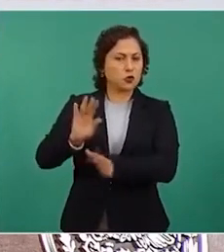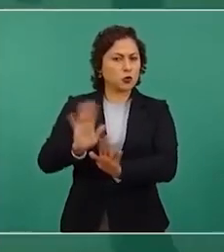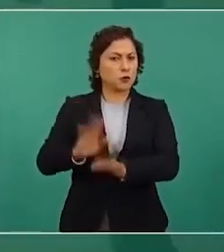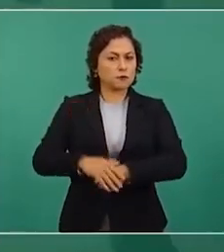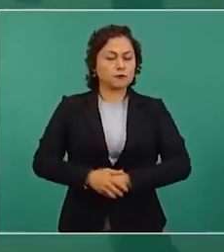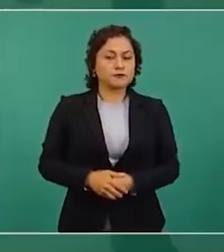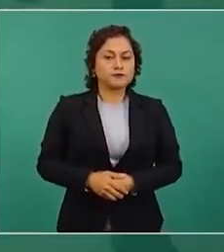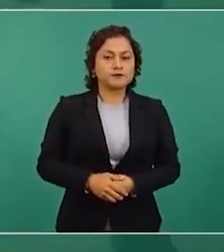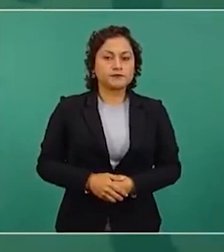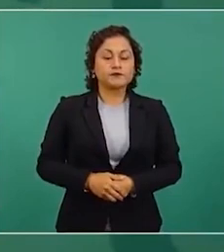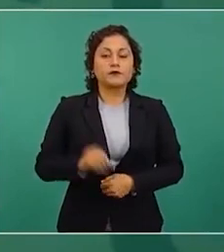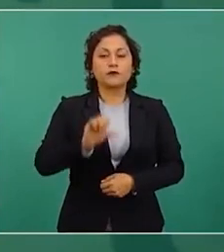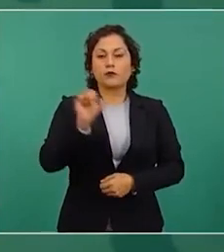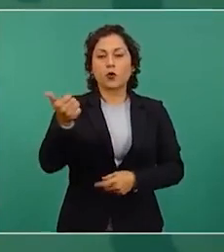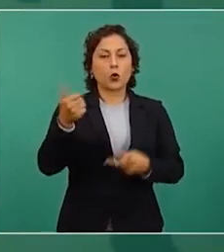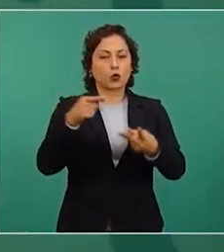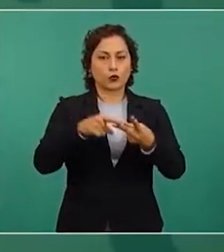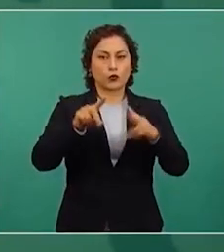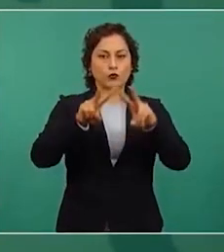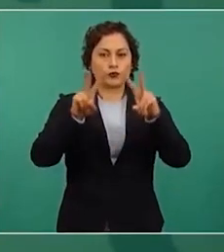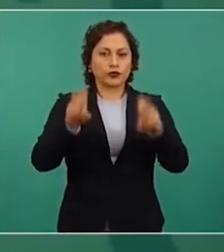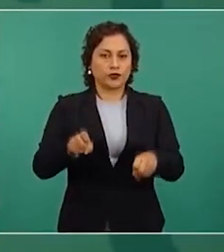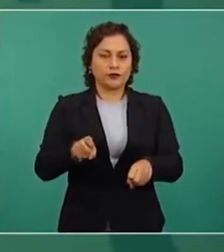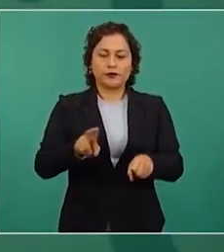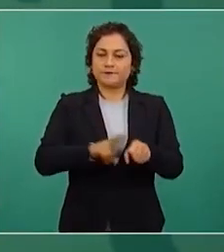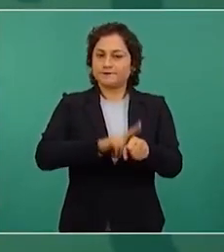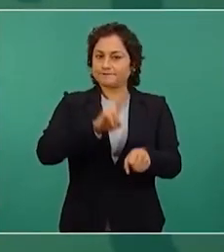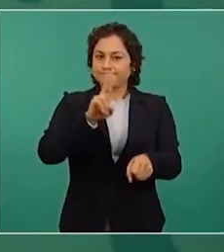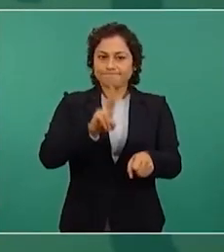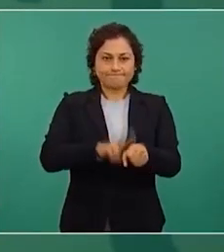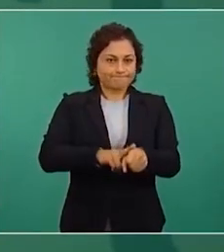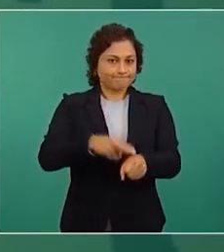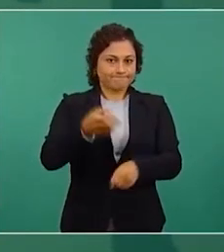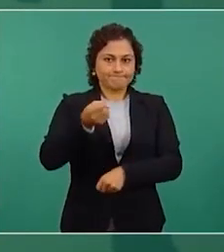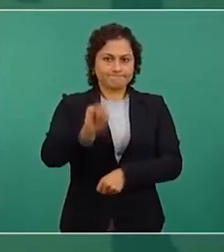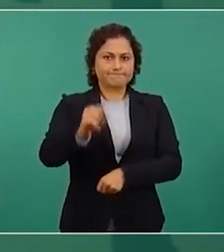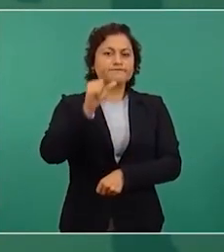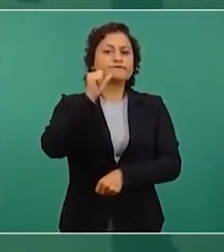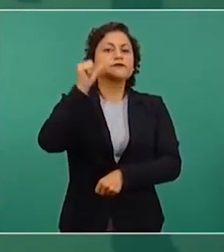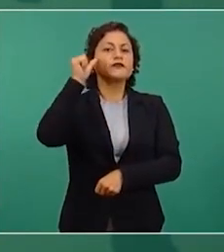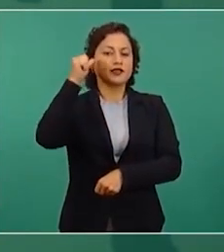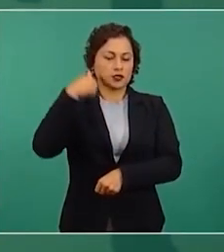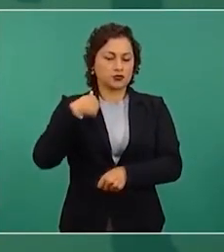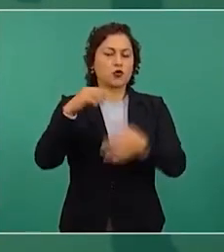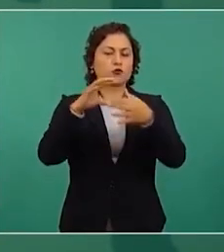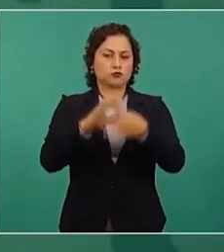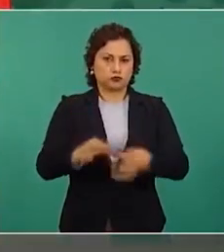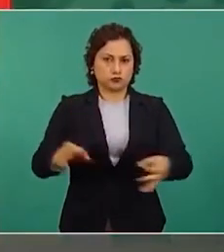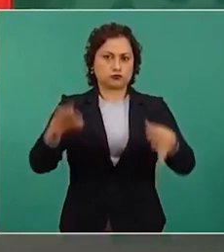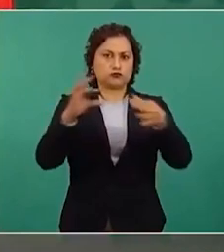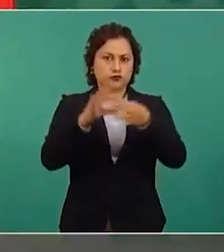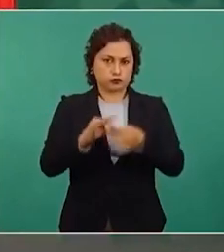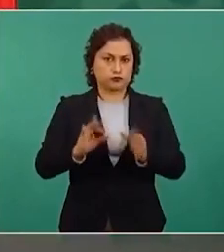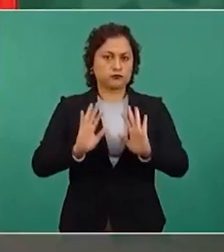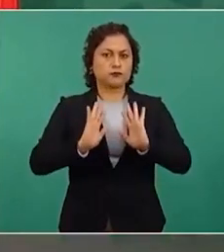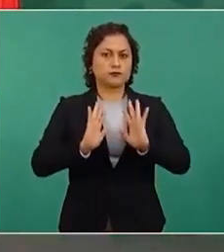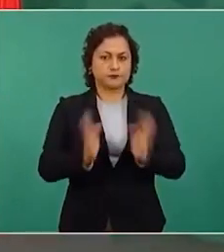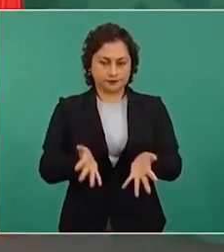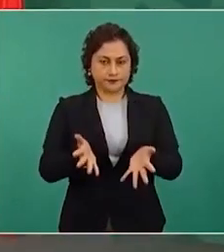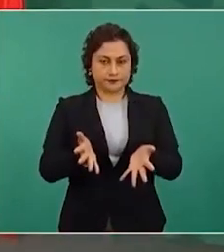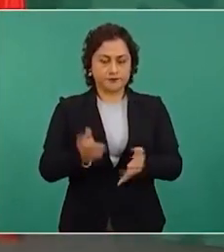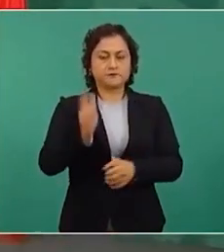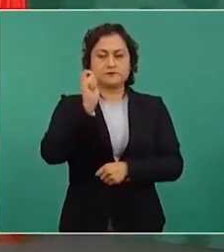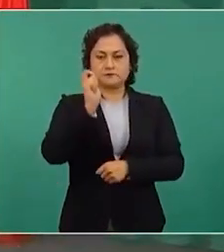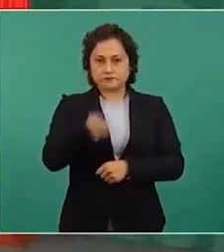natural ya lo expliqué ayer es un acuerdo para que